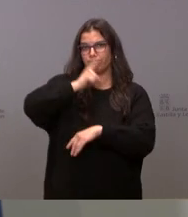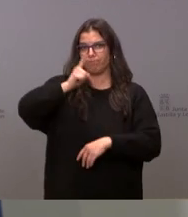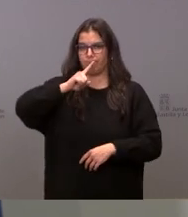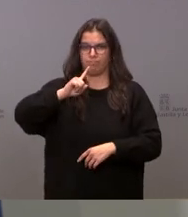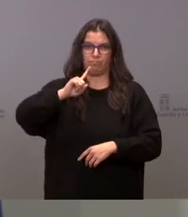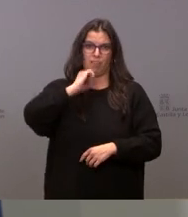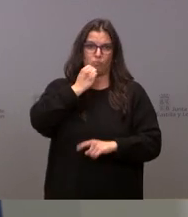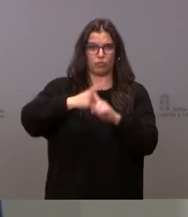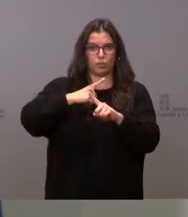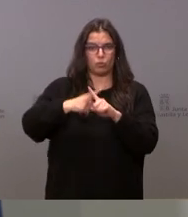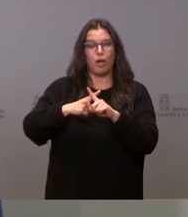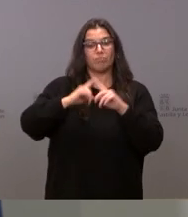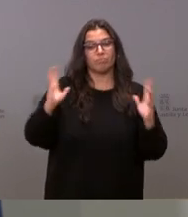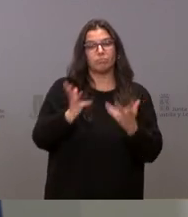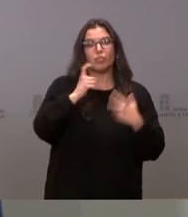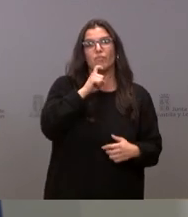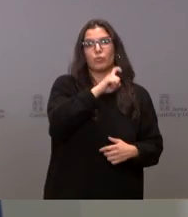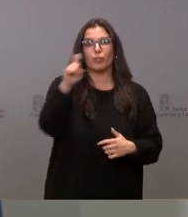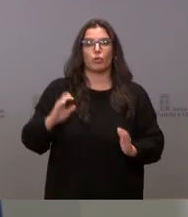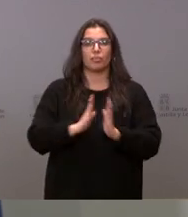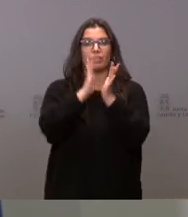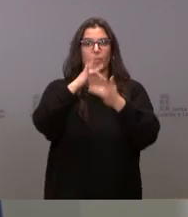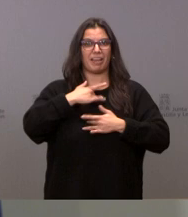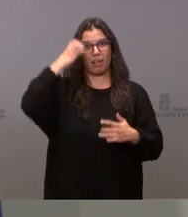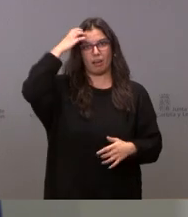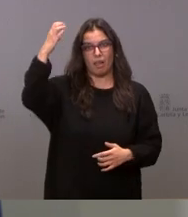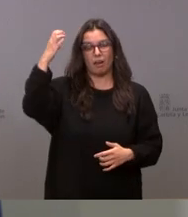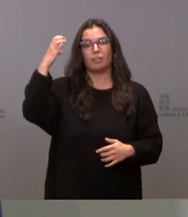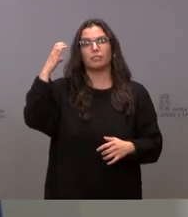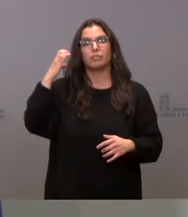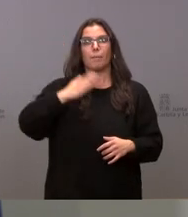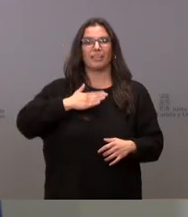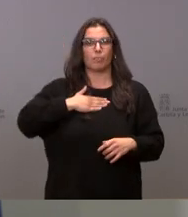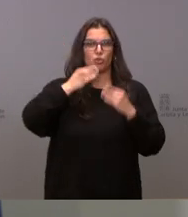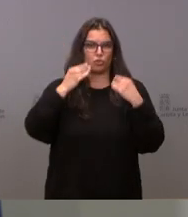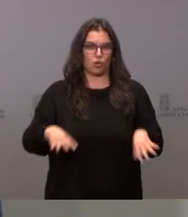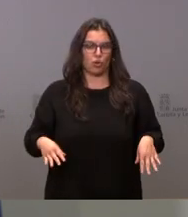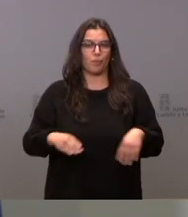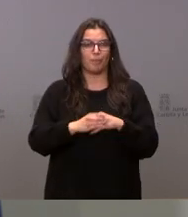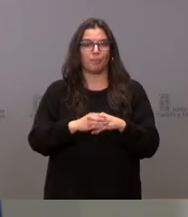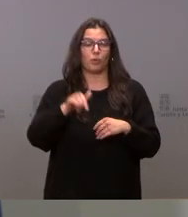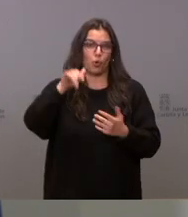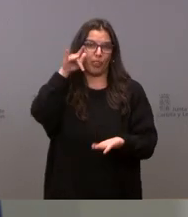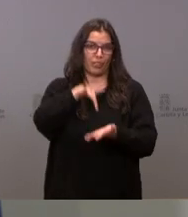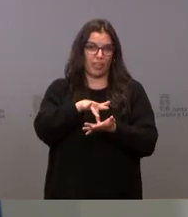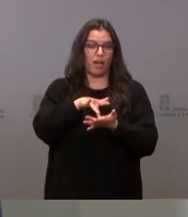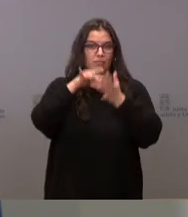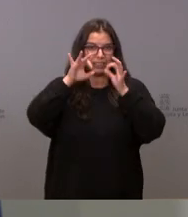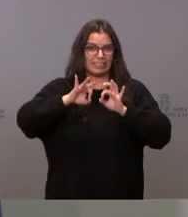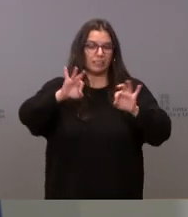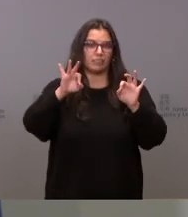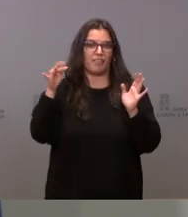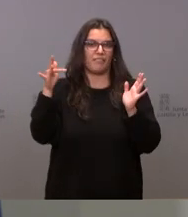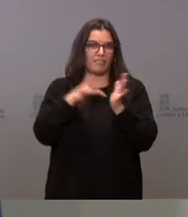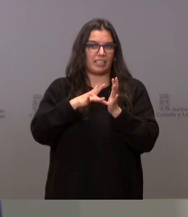sexual promovido por la Fundación Santa María la Real de Patrimonio Histórico. Es un día como hoy, un día señalado